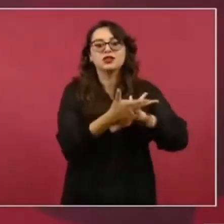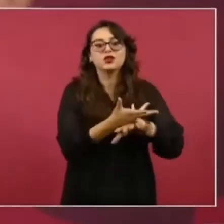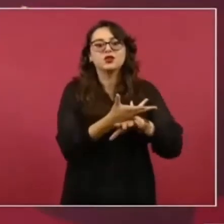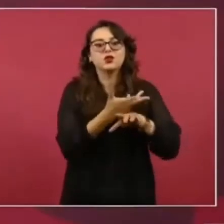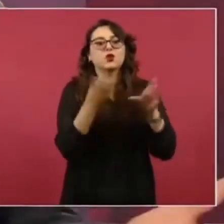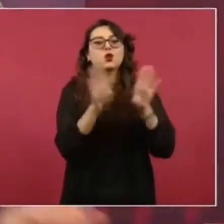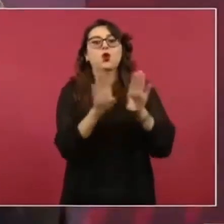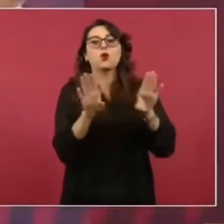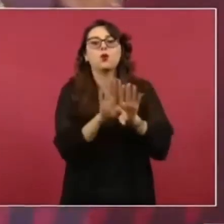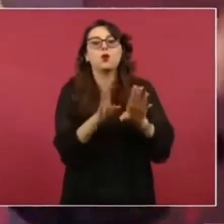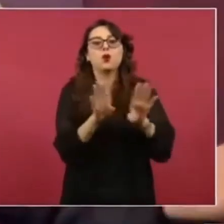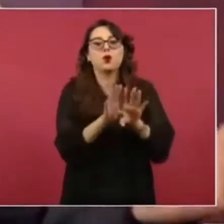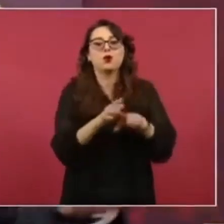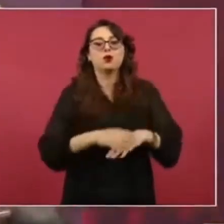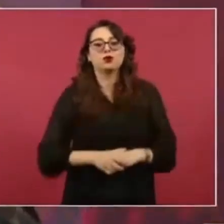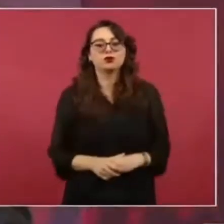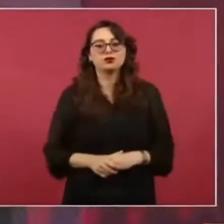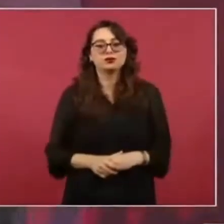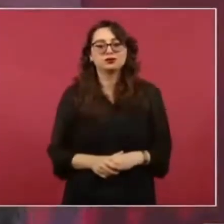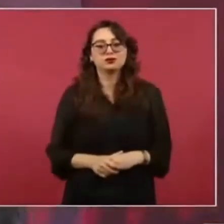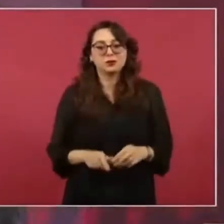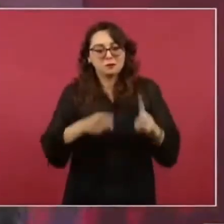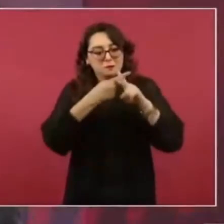Con los migrantes, de todo el mundo.